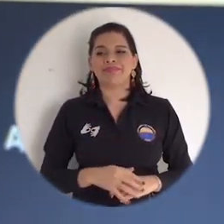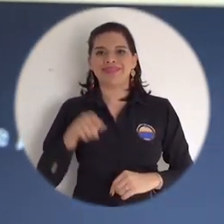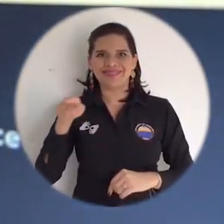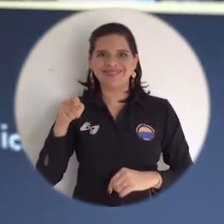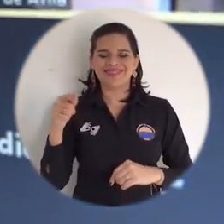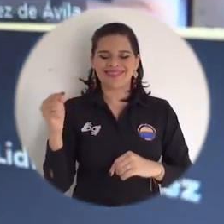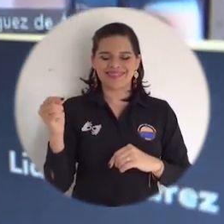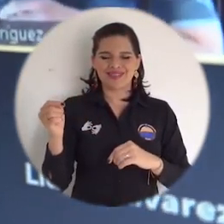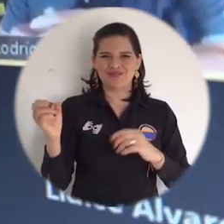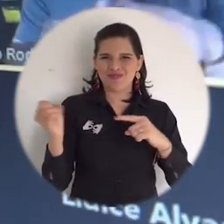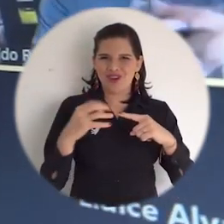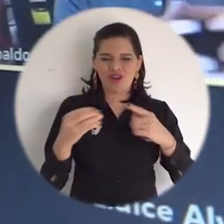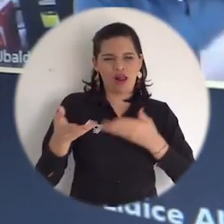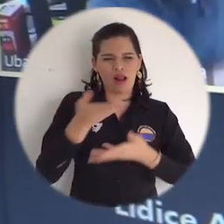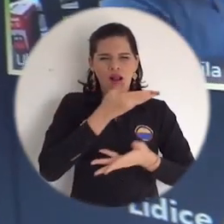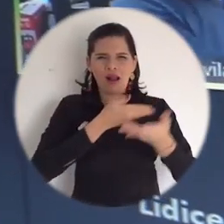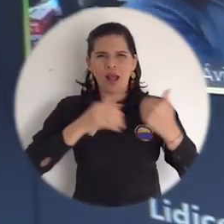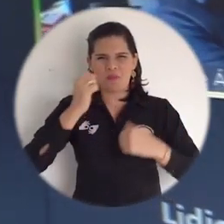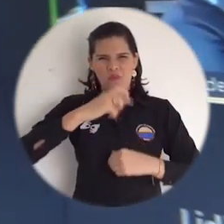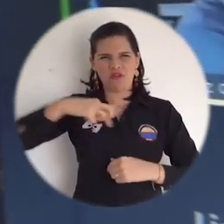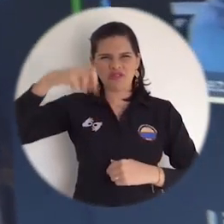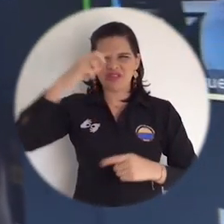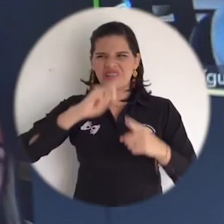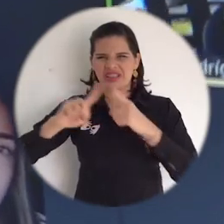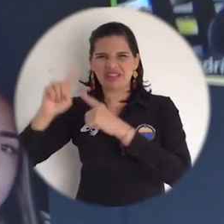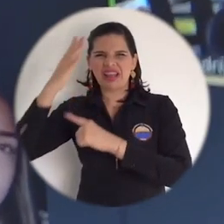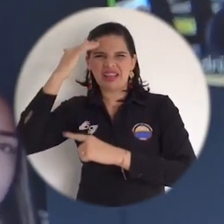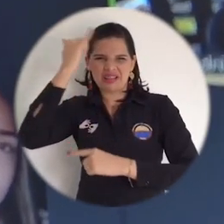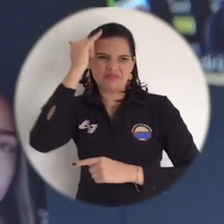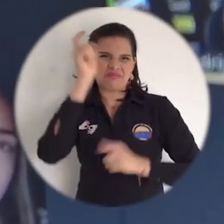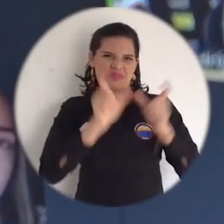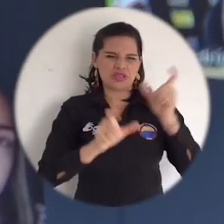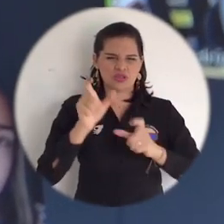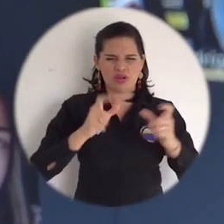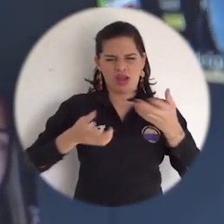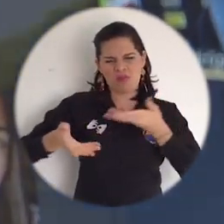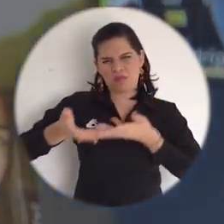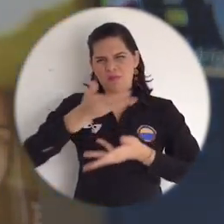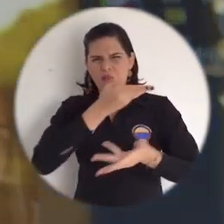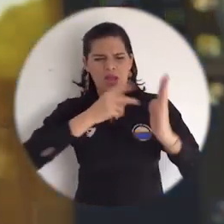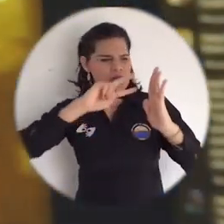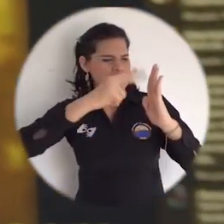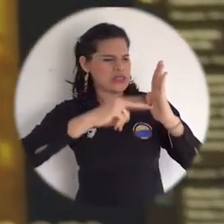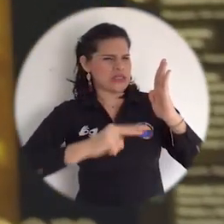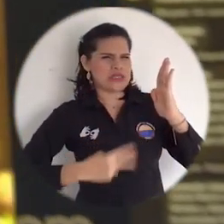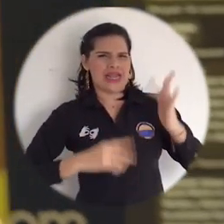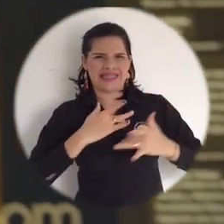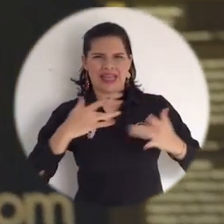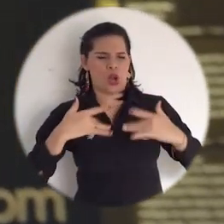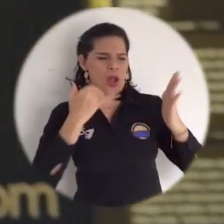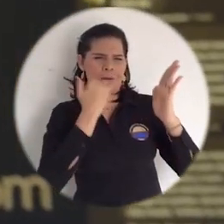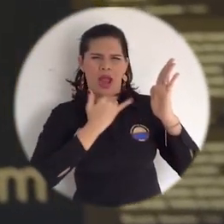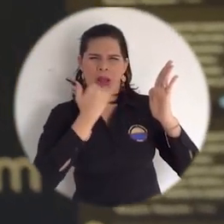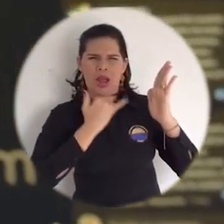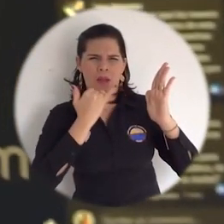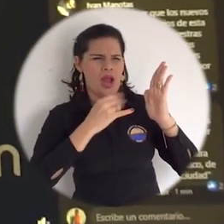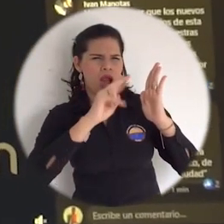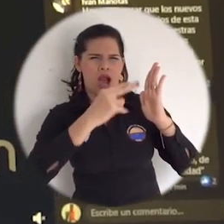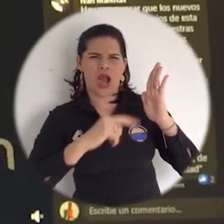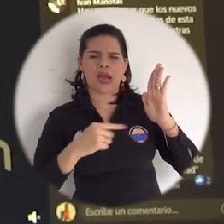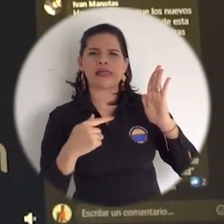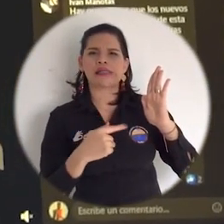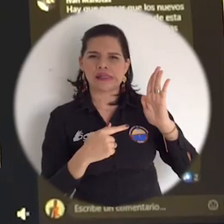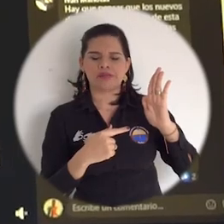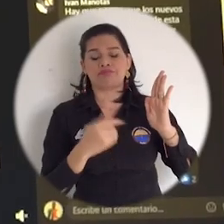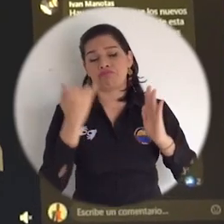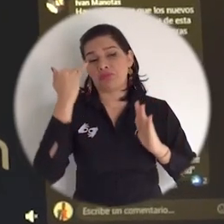generar espacios de carácter crítico y propositivo, los profesionales y académicos señalaron los puntos contraproducentes de la reforma y fortalecieron